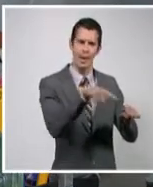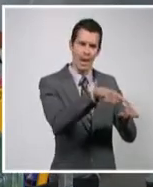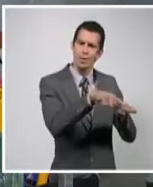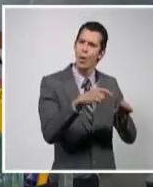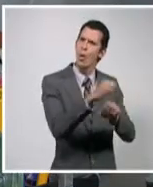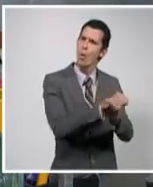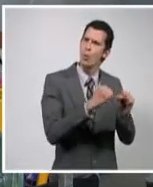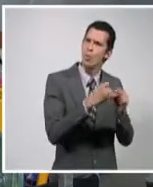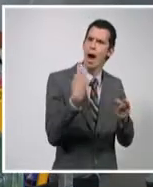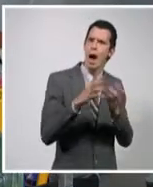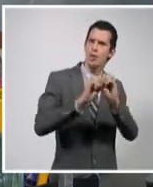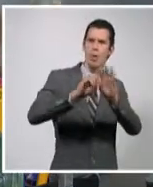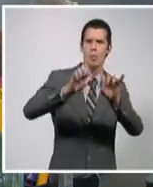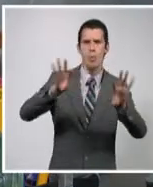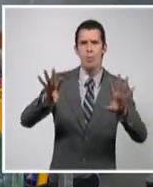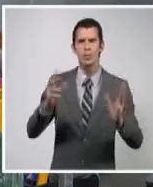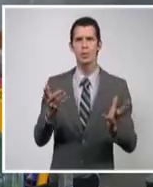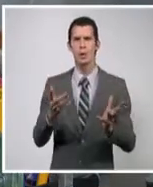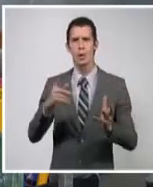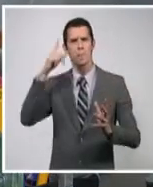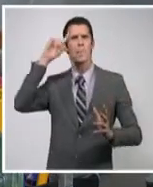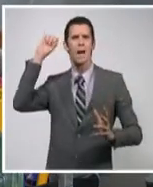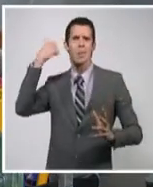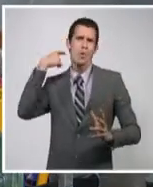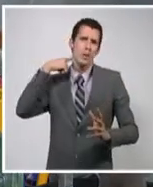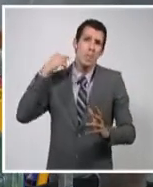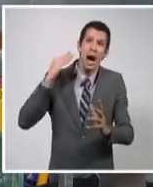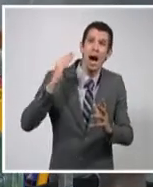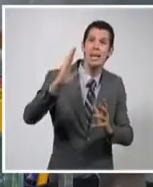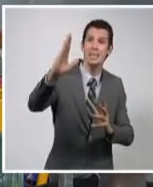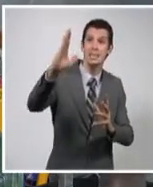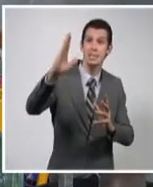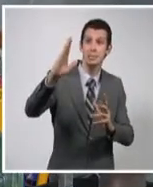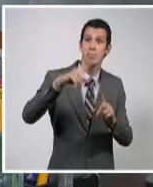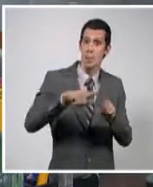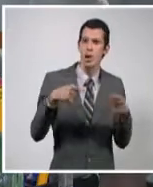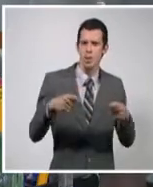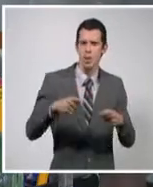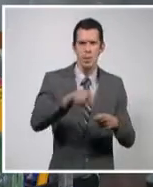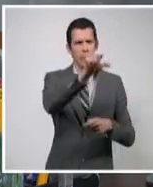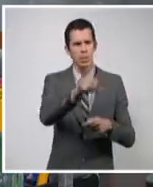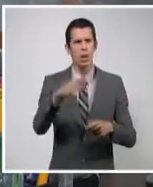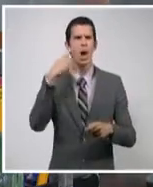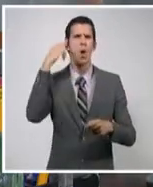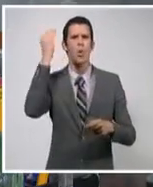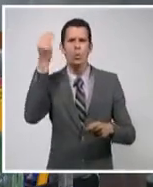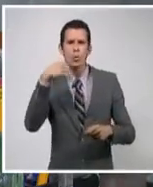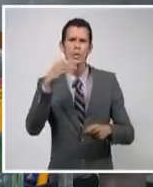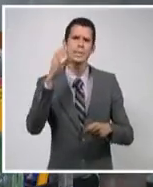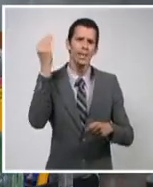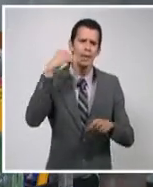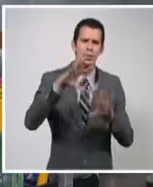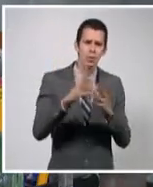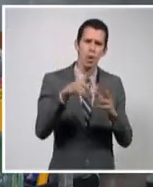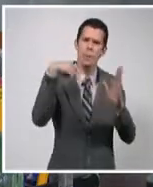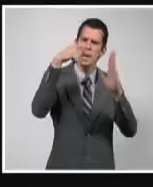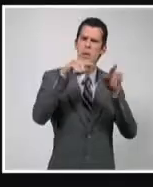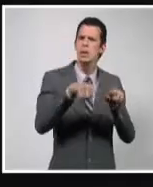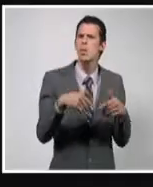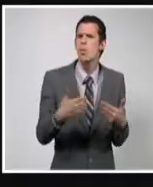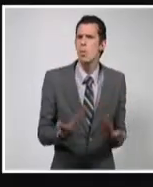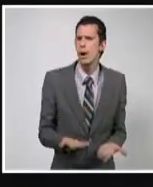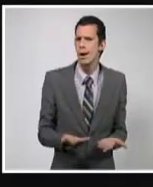acuerdo con el INAH, con el Instituto Nacional de Archivos Fílmicos de Francia, que pertenece al Estado francés,